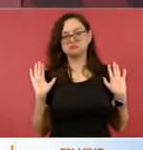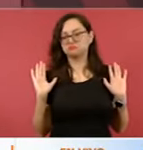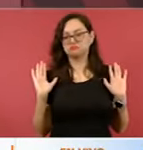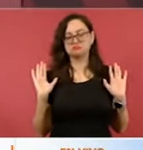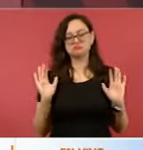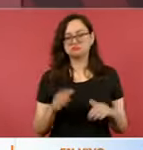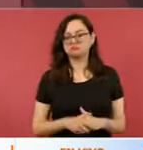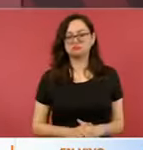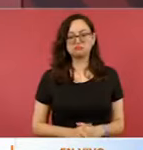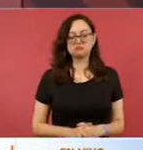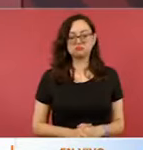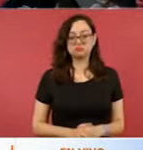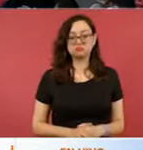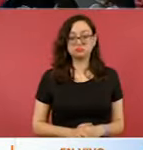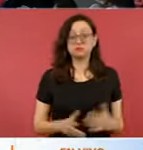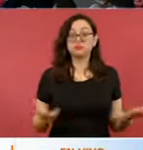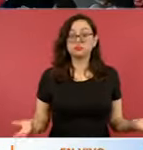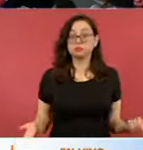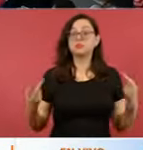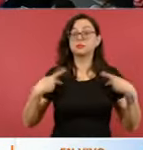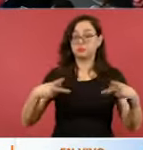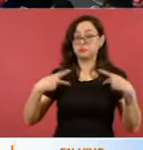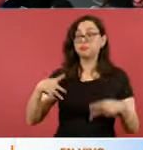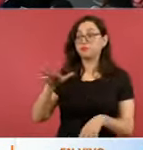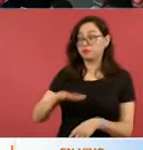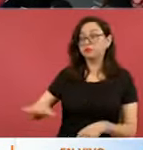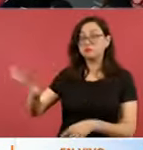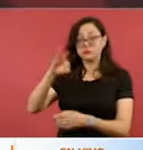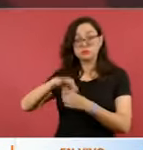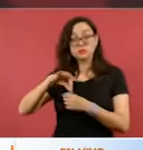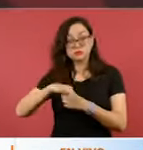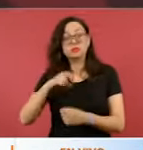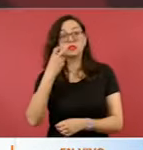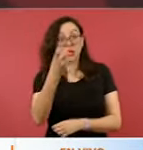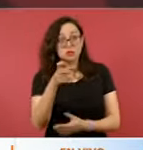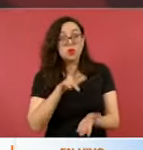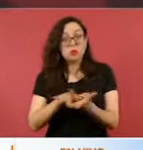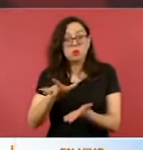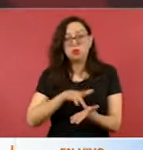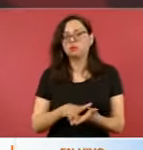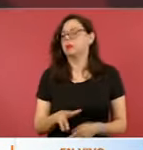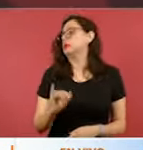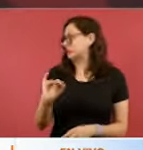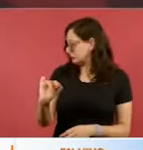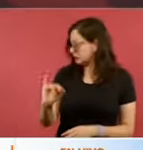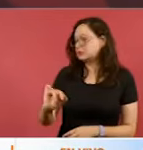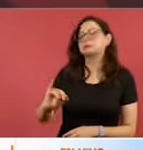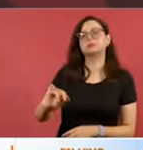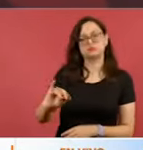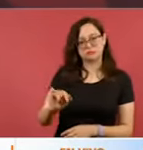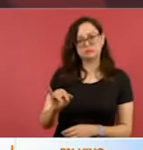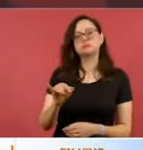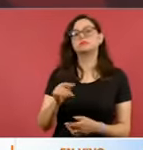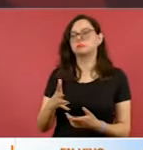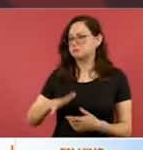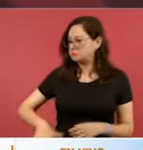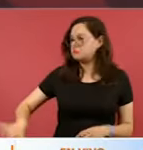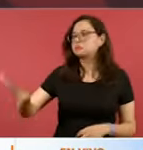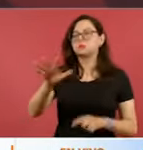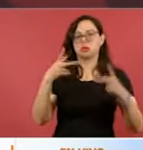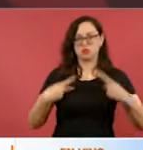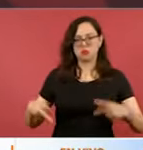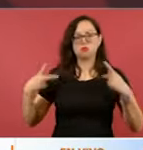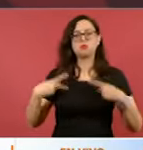Pero entonces a favor de la ciudadanía venezolana. Ah, sí, eso sí. Sí, sí, sí, sí, sí. A favor de los pueblos